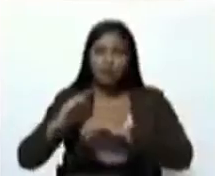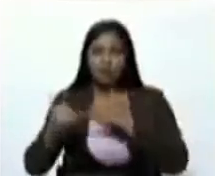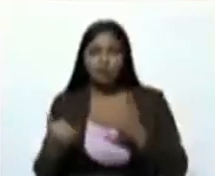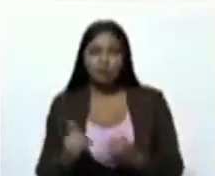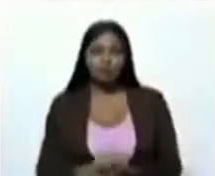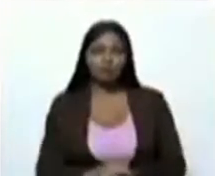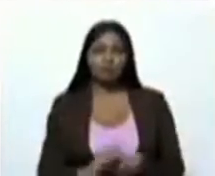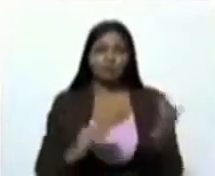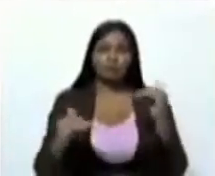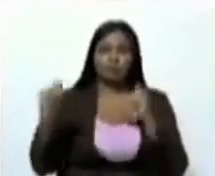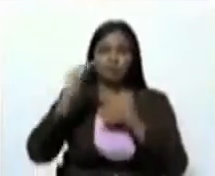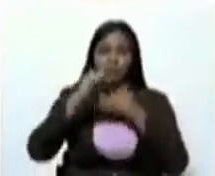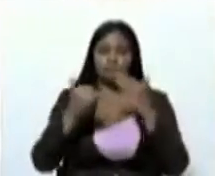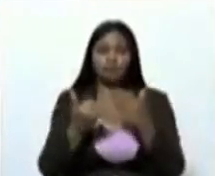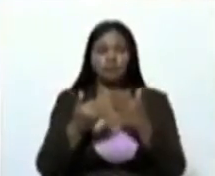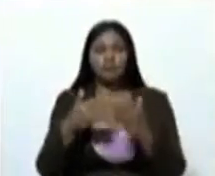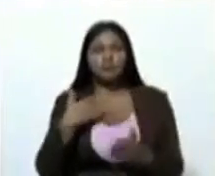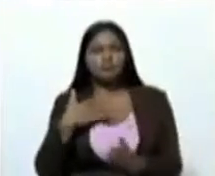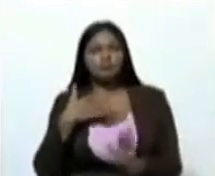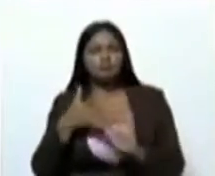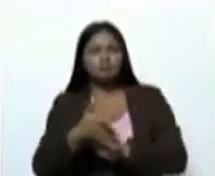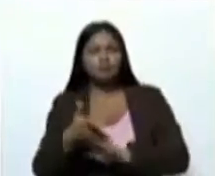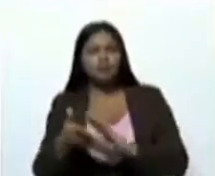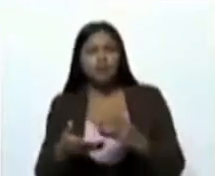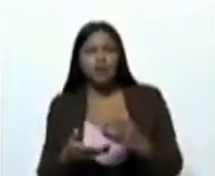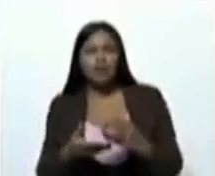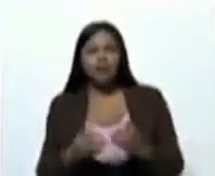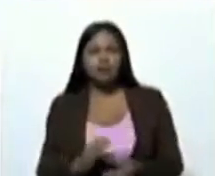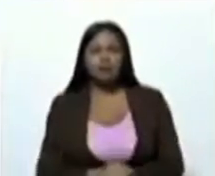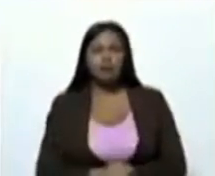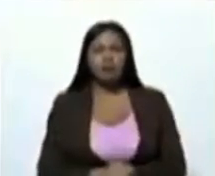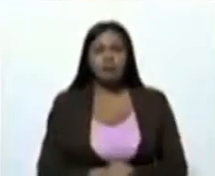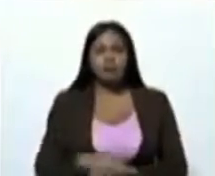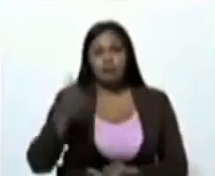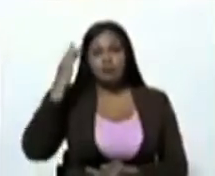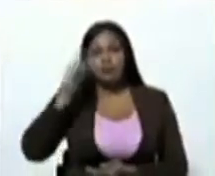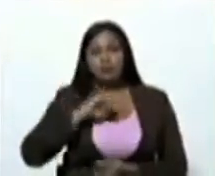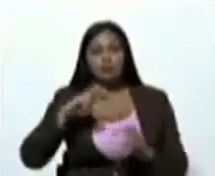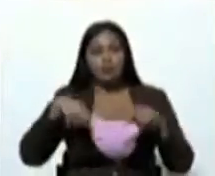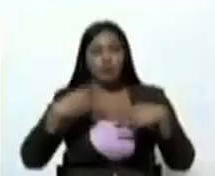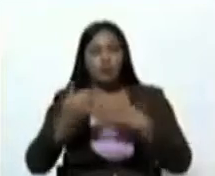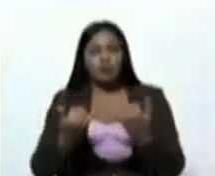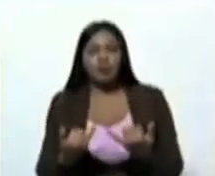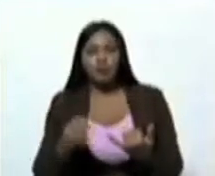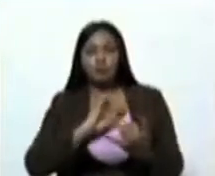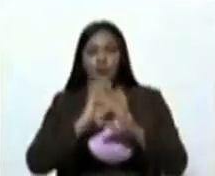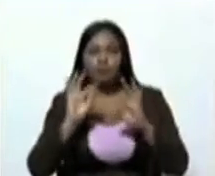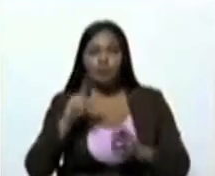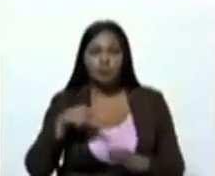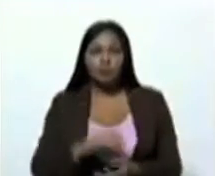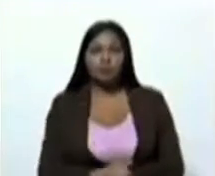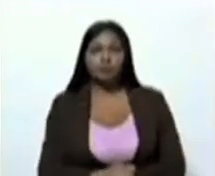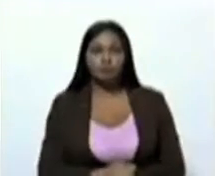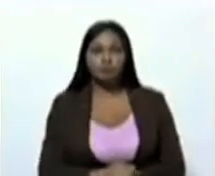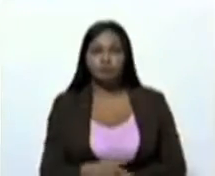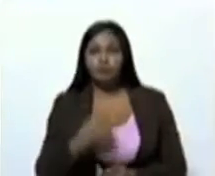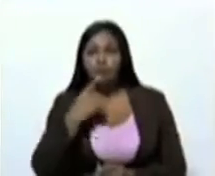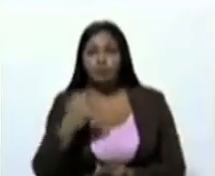el más alto nivel en el sentido académico hasta nuestros innovadores y nuestros, diríamos,